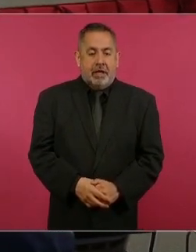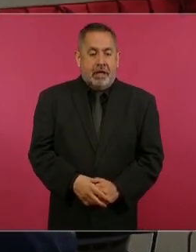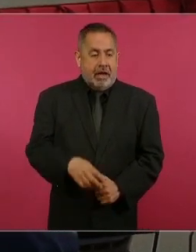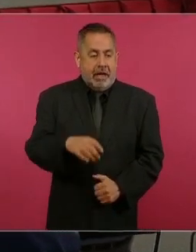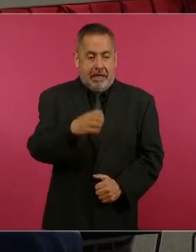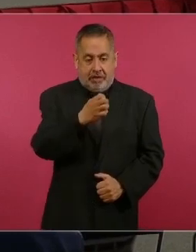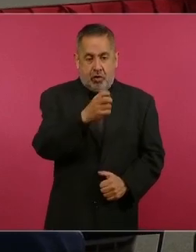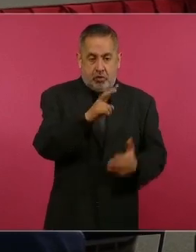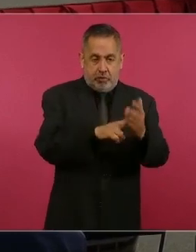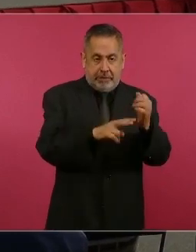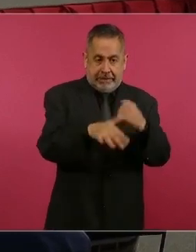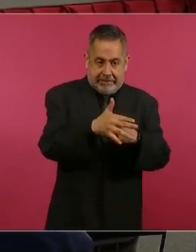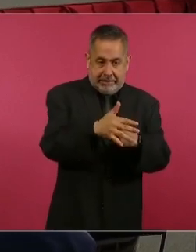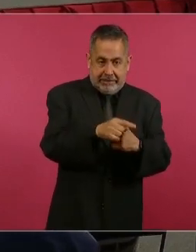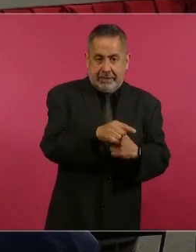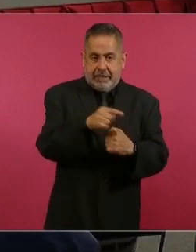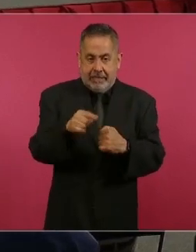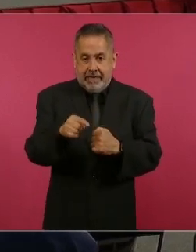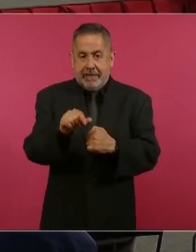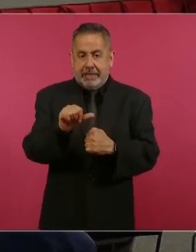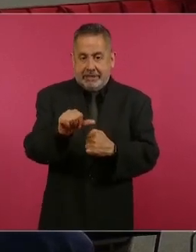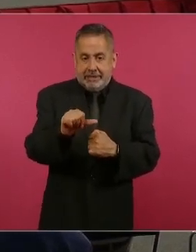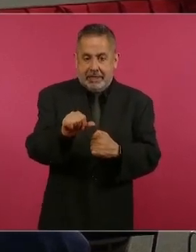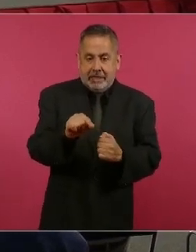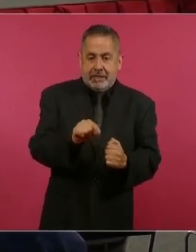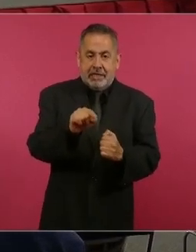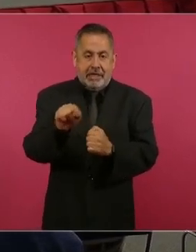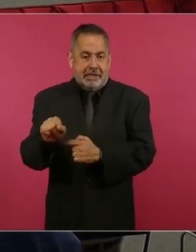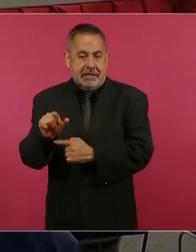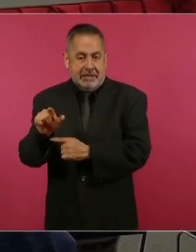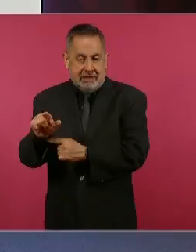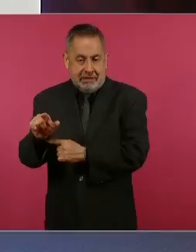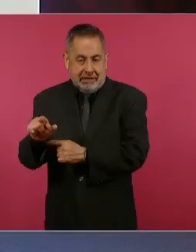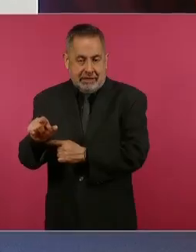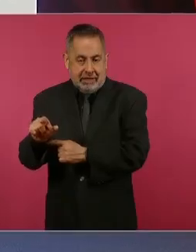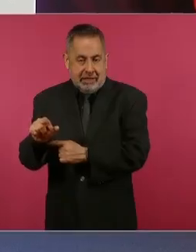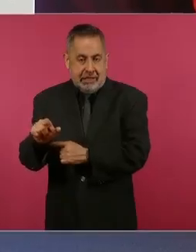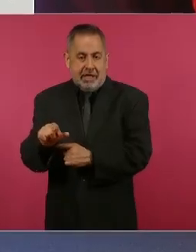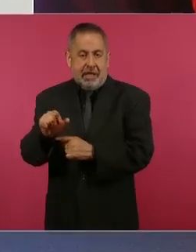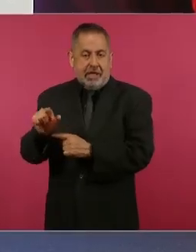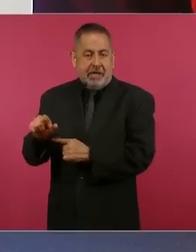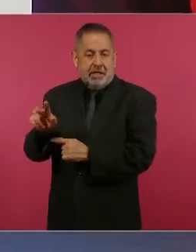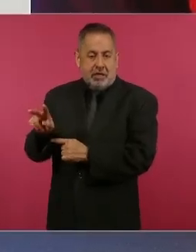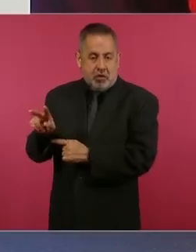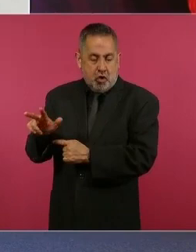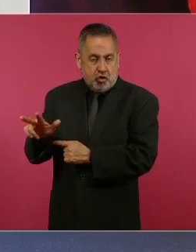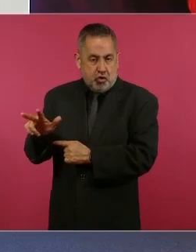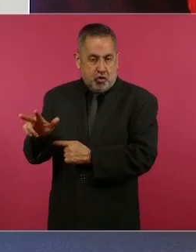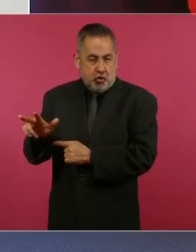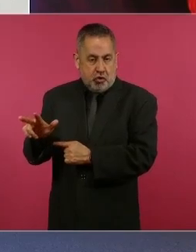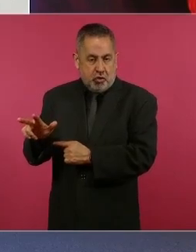del 16, enero del 16, 16, del enero del 18,